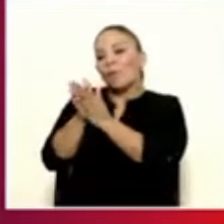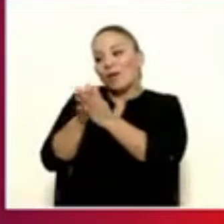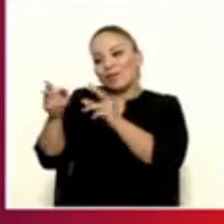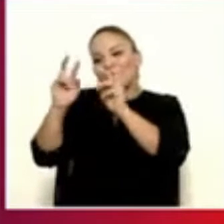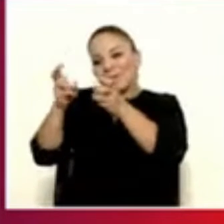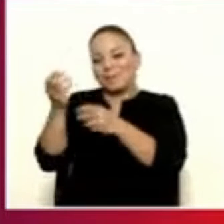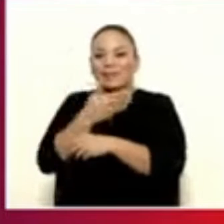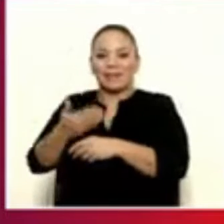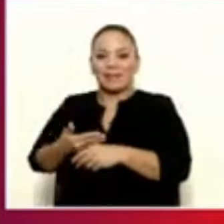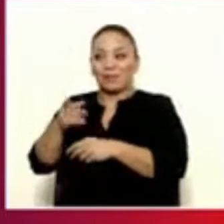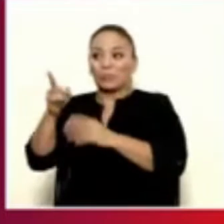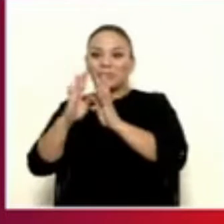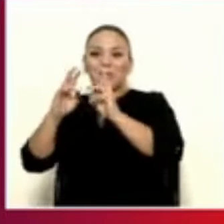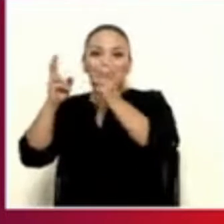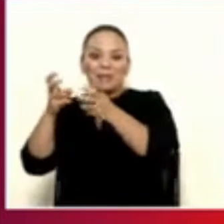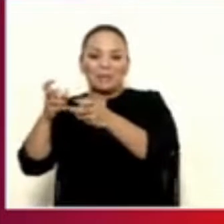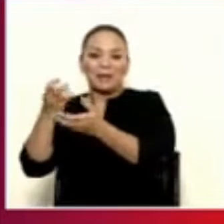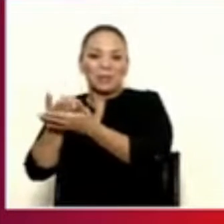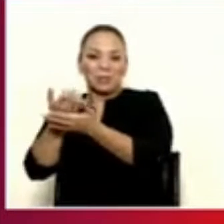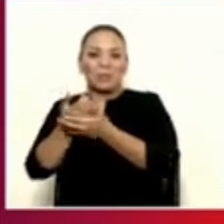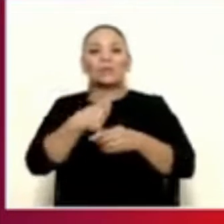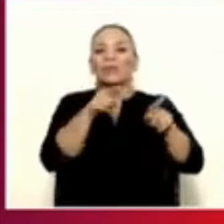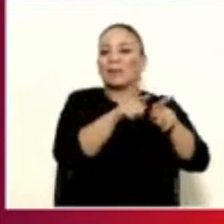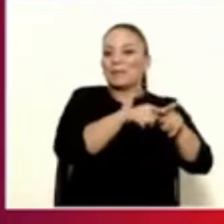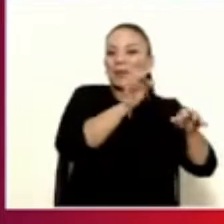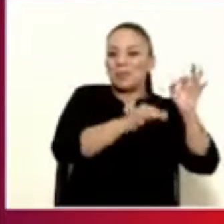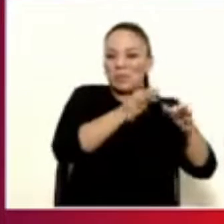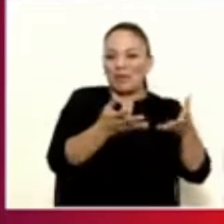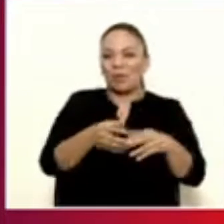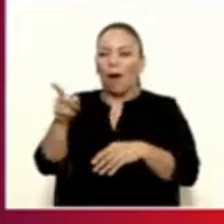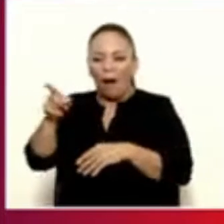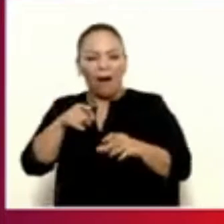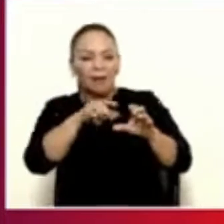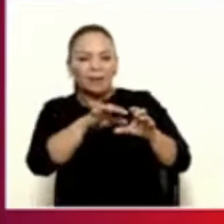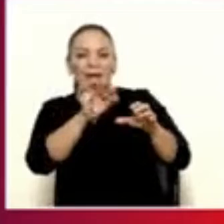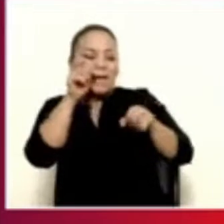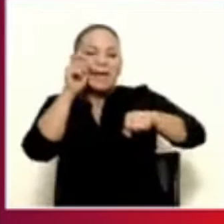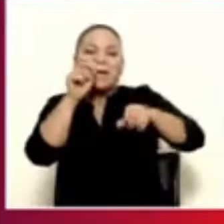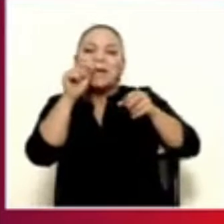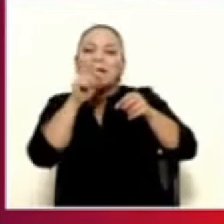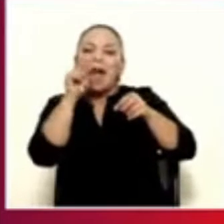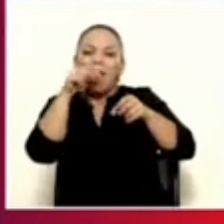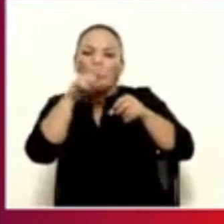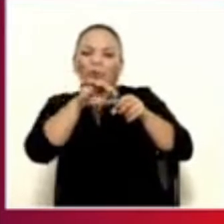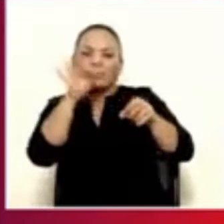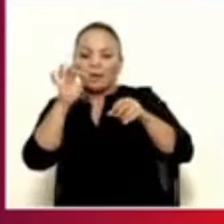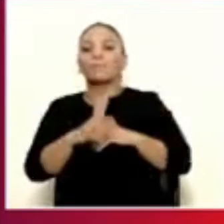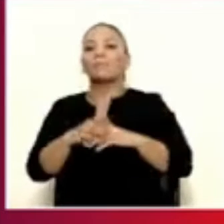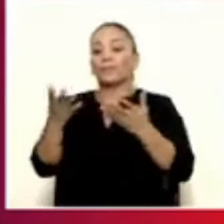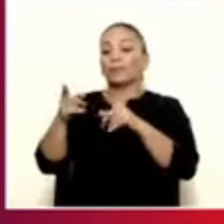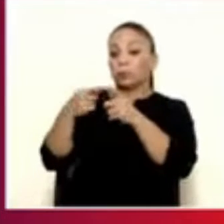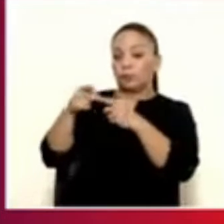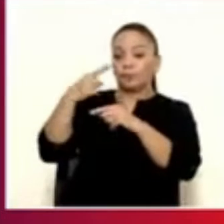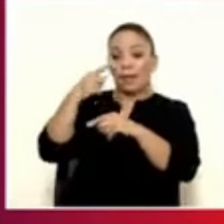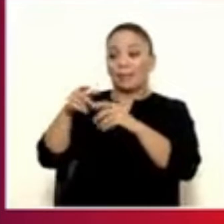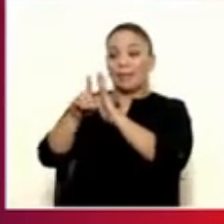económicos, yo saco un tema jurídico, sí señor, es precisamente aplicar la supervivencia del derecho abolido. ¿Eso